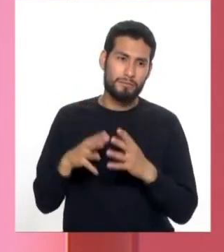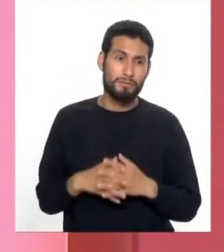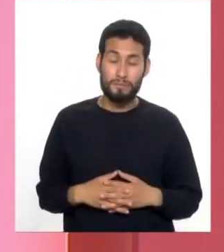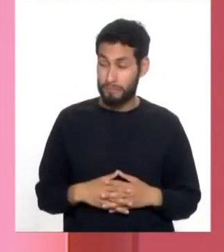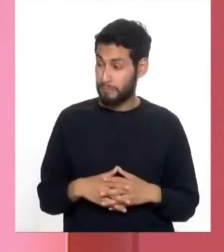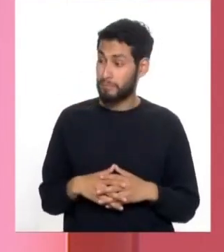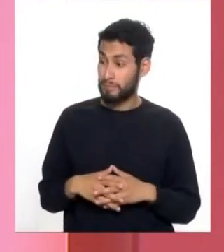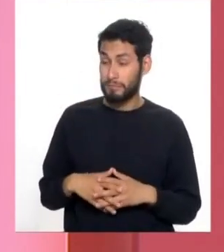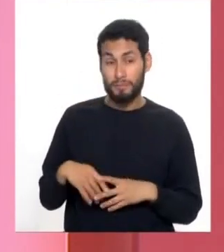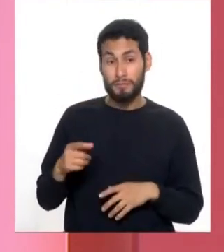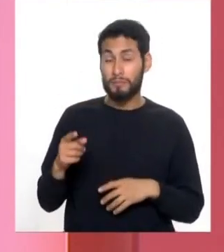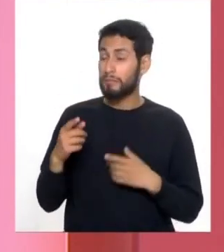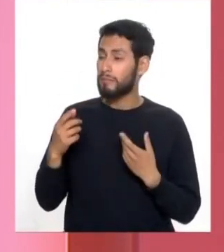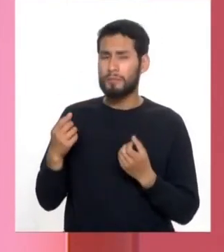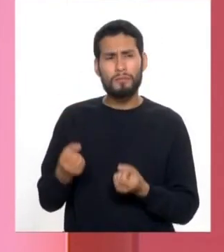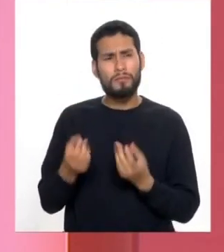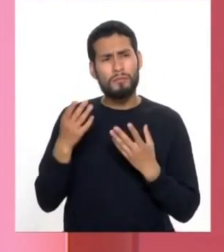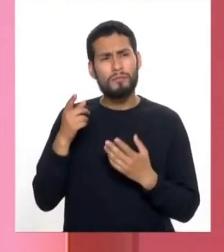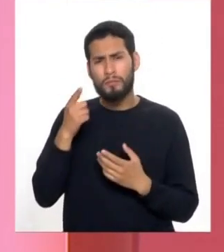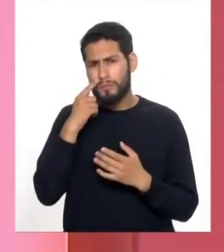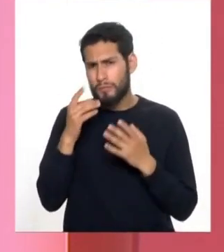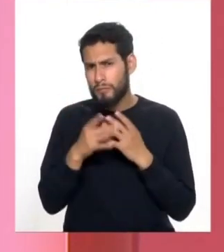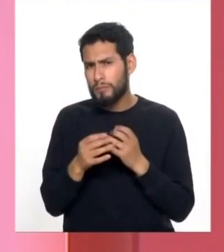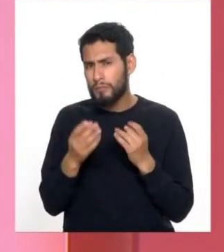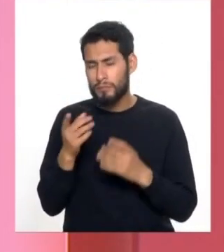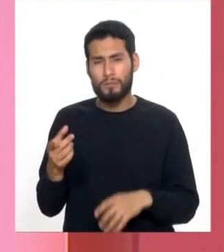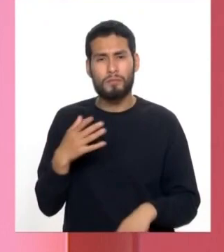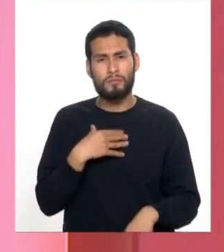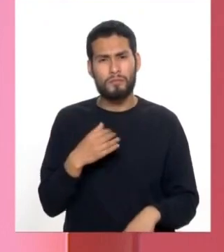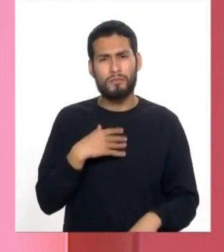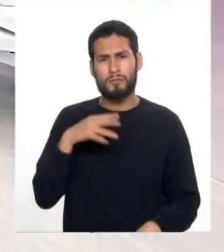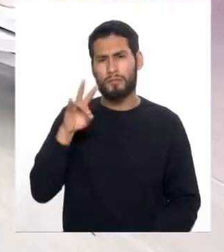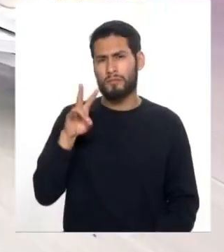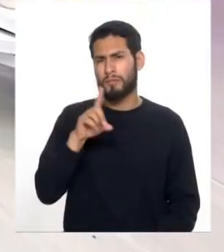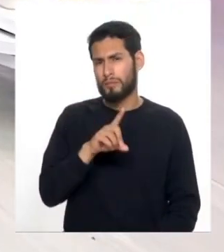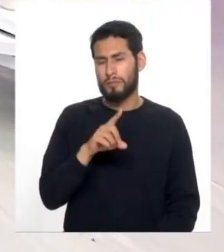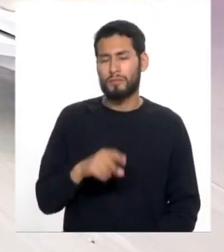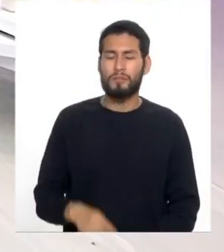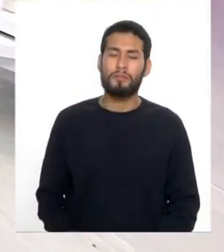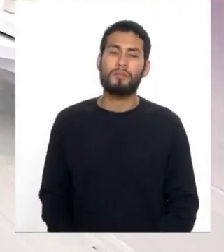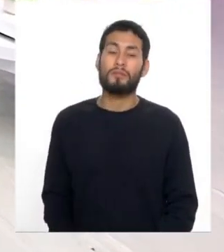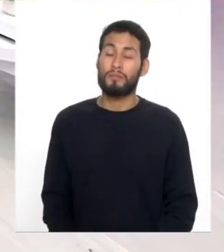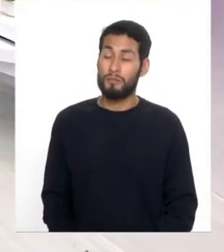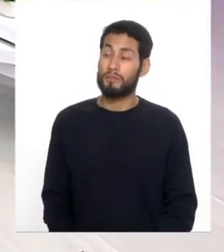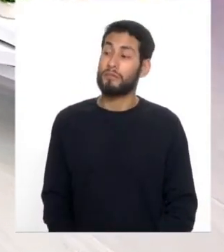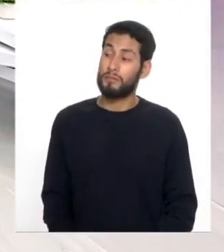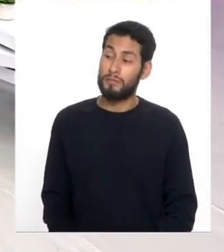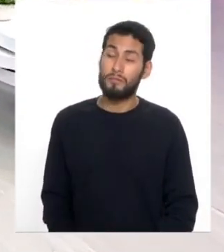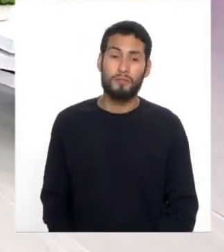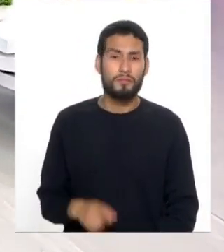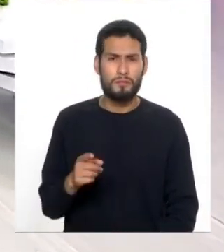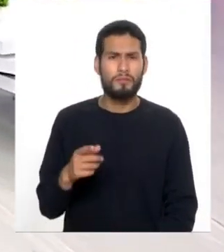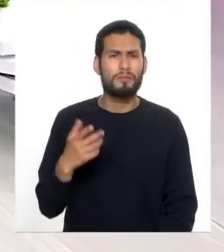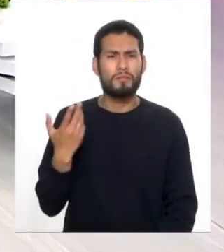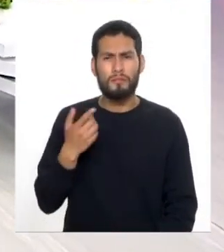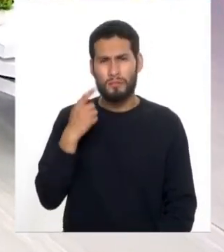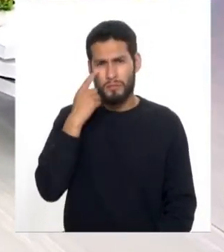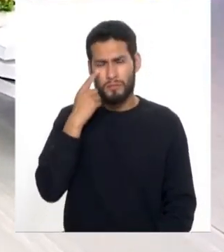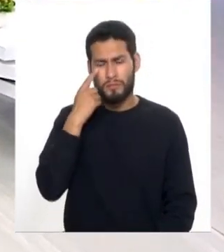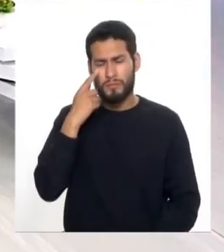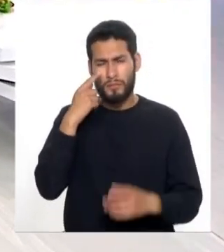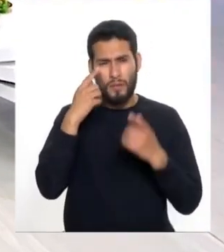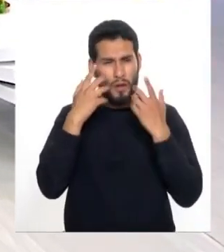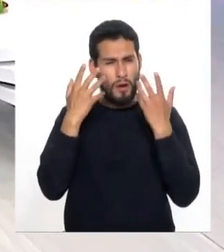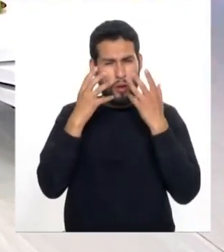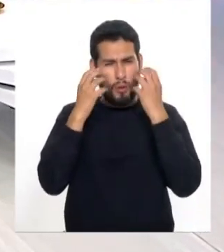operar. Muy bien. ¿Cuántos años tiene tu esposo? Él tiene 61. 71 años, muy bien. Tenía la presión muy alta en el